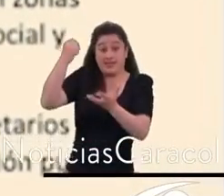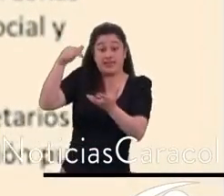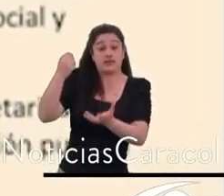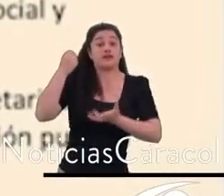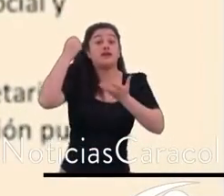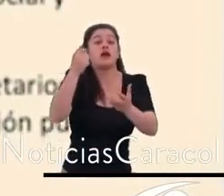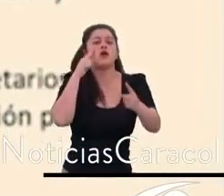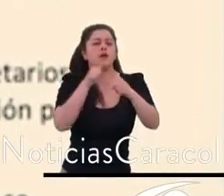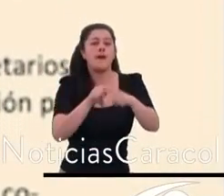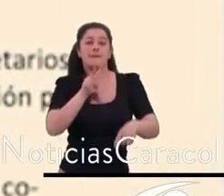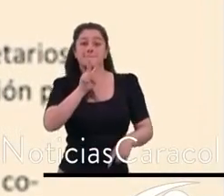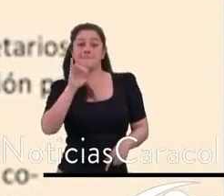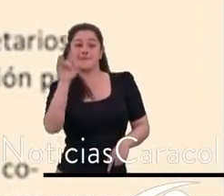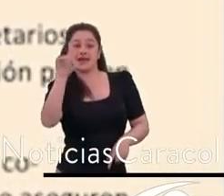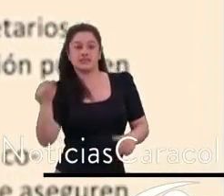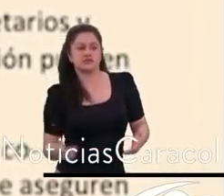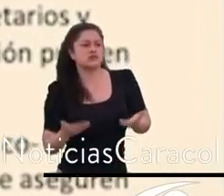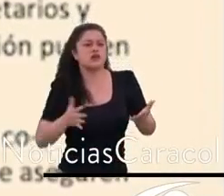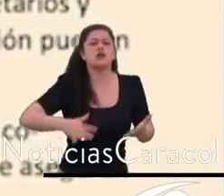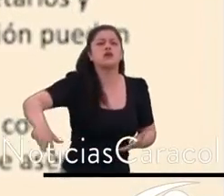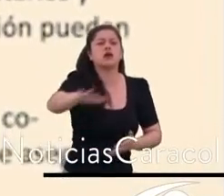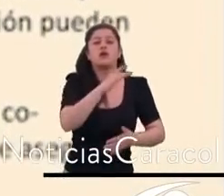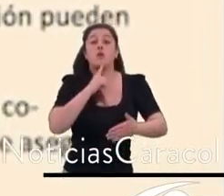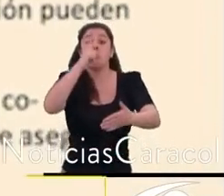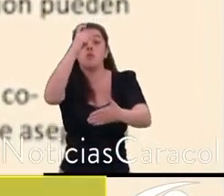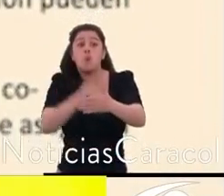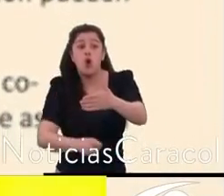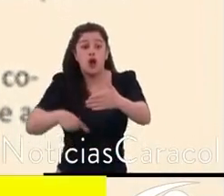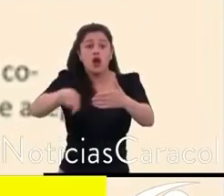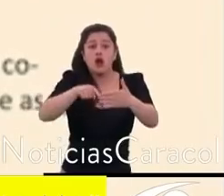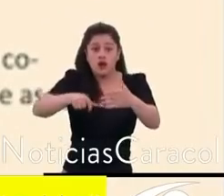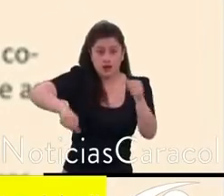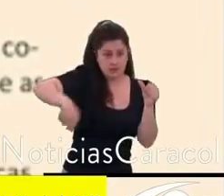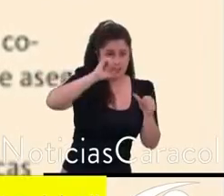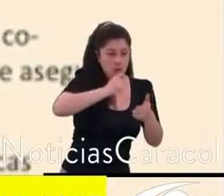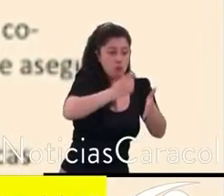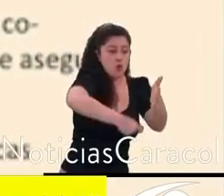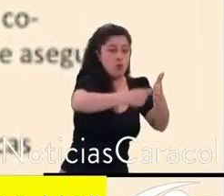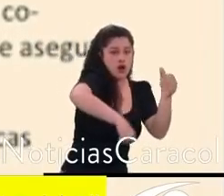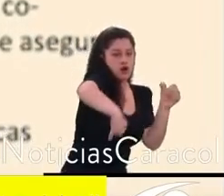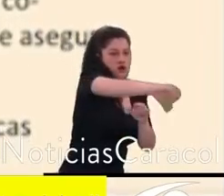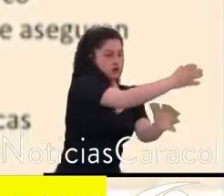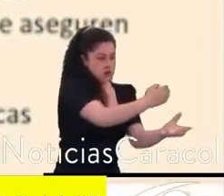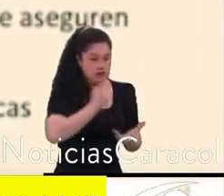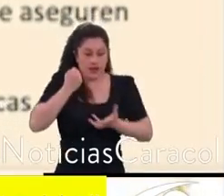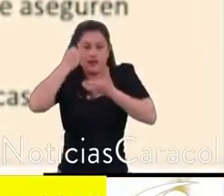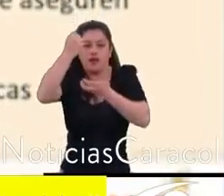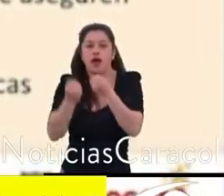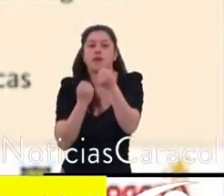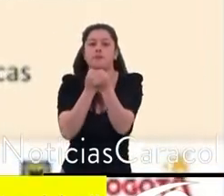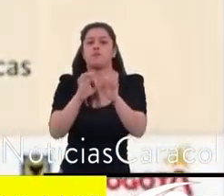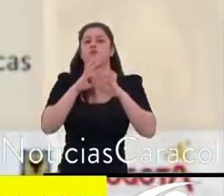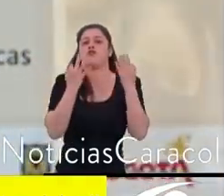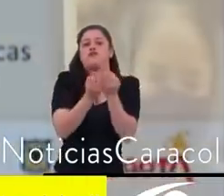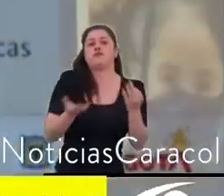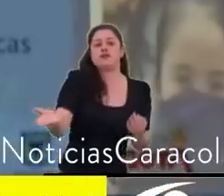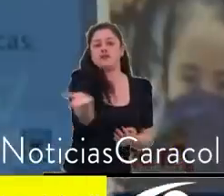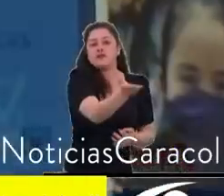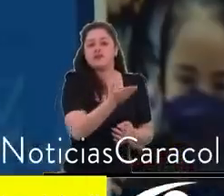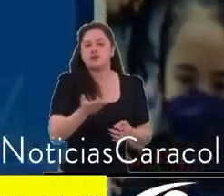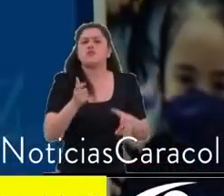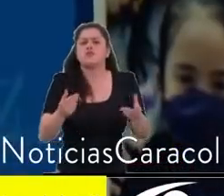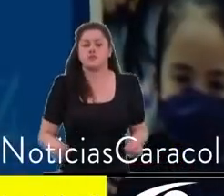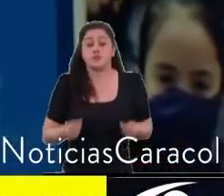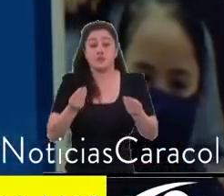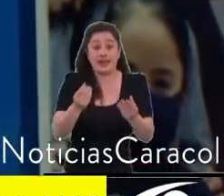vivienda para la clase media y para la gente humilde. Hoy usan esa plata para hacer aparta estudios para yuppies de 17 metros